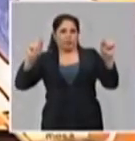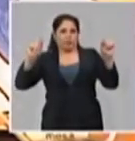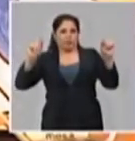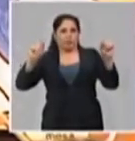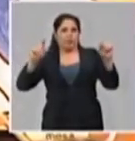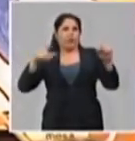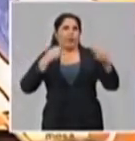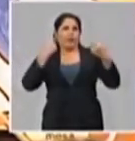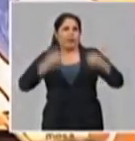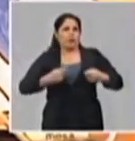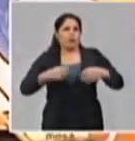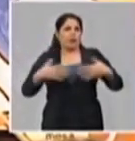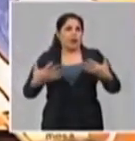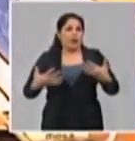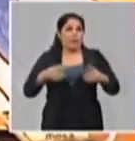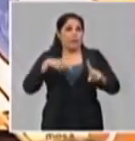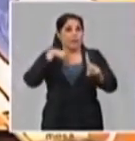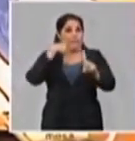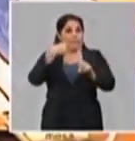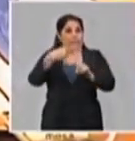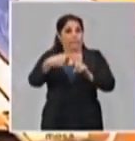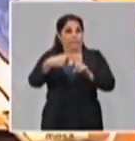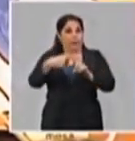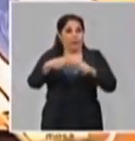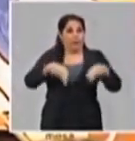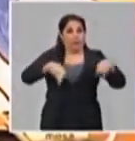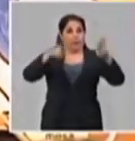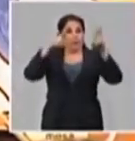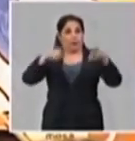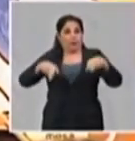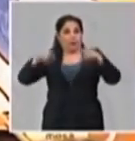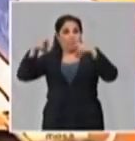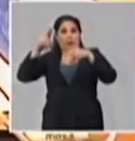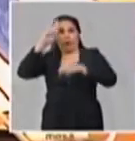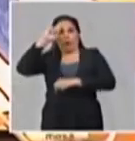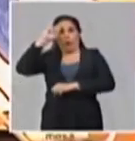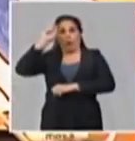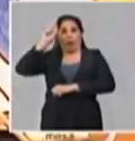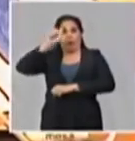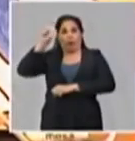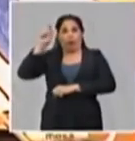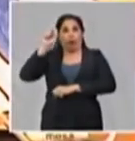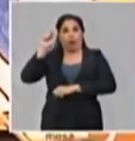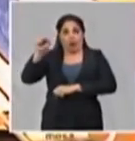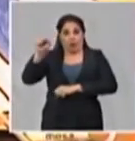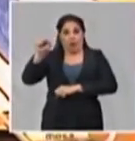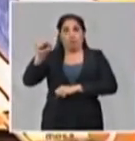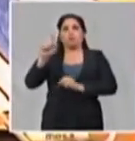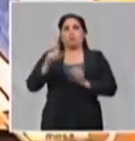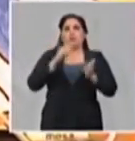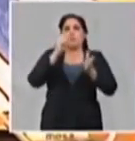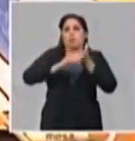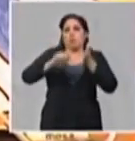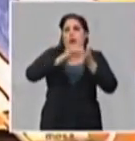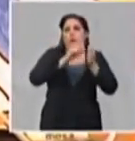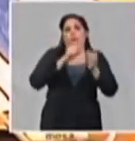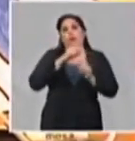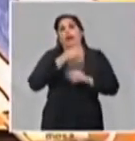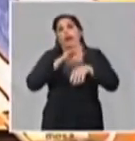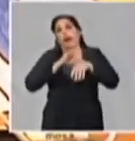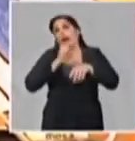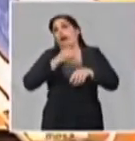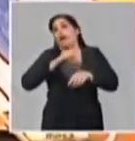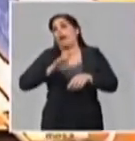decidió sumar a las instalaciones ya previstas para aislar a los casos que